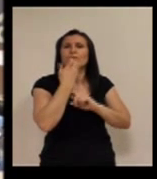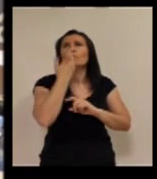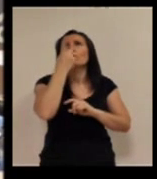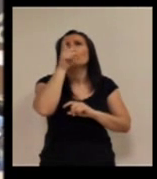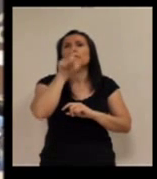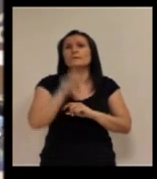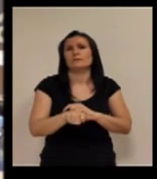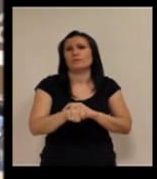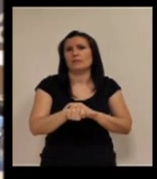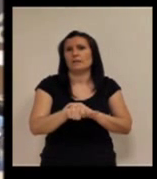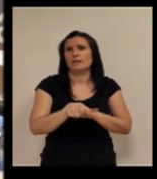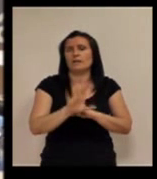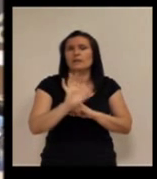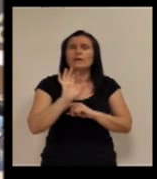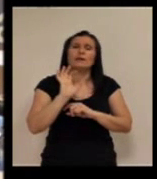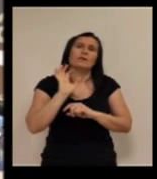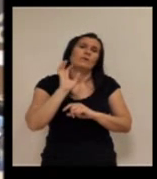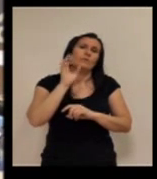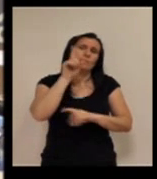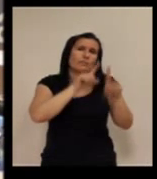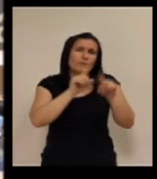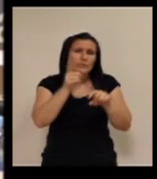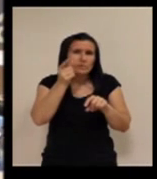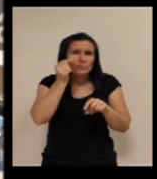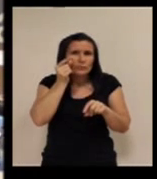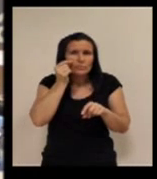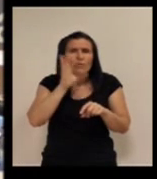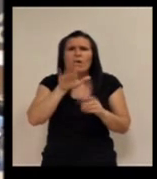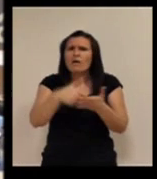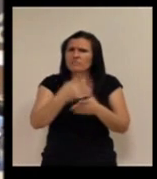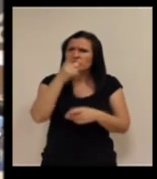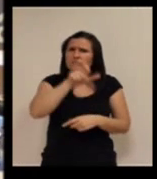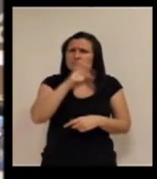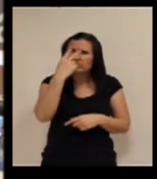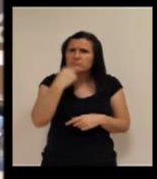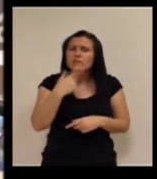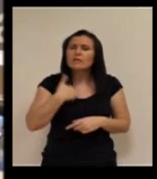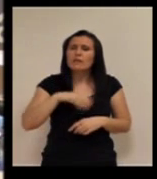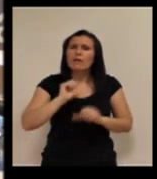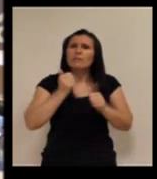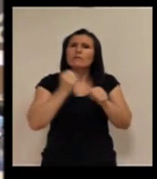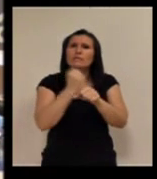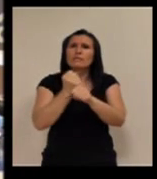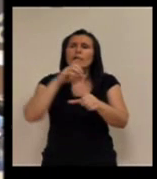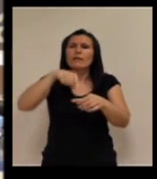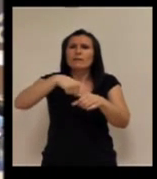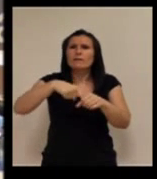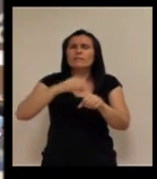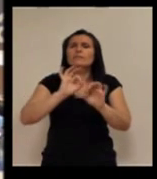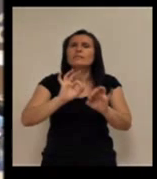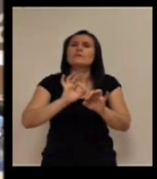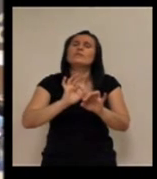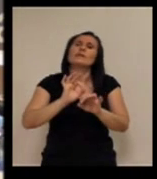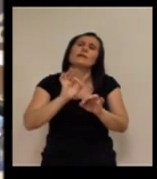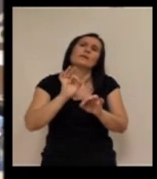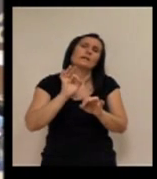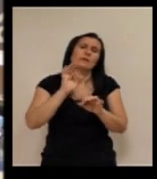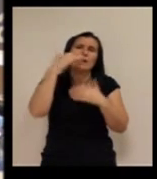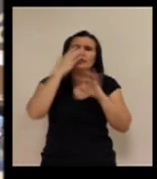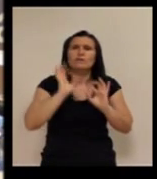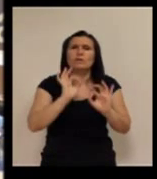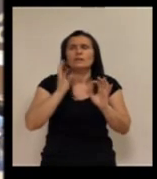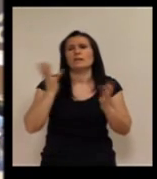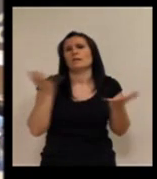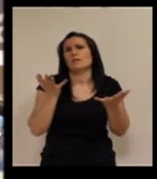persona con déficit visual o incluso invidentes, pues estén trabajando en un centro de atención de alarmas que para